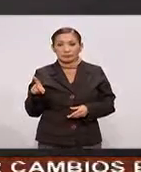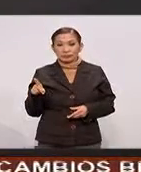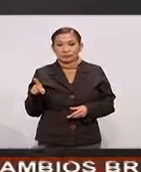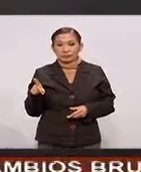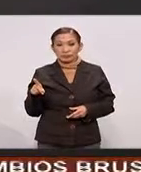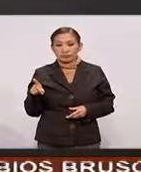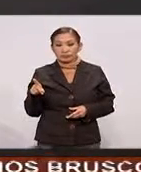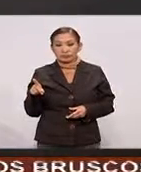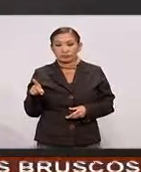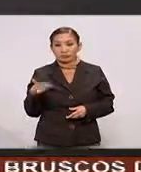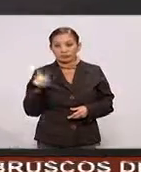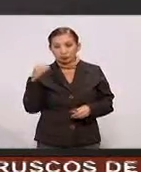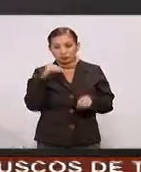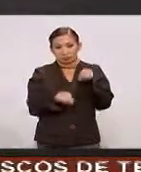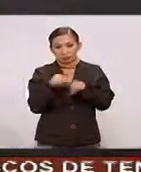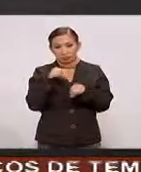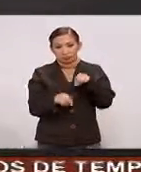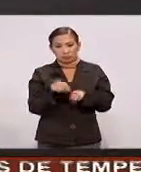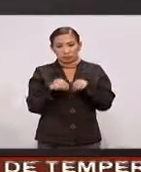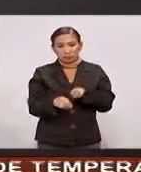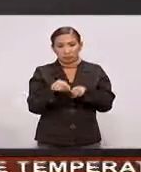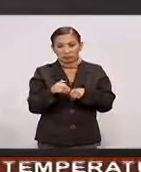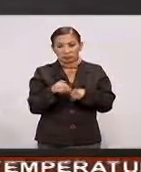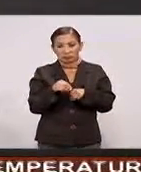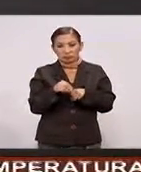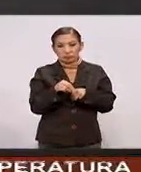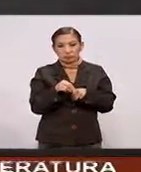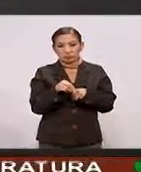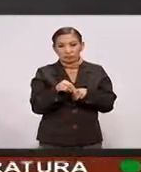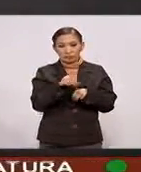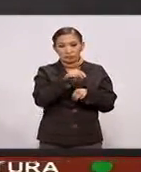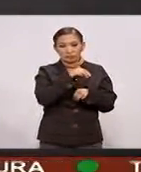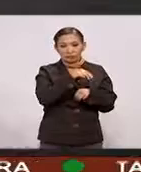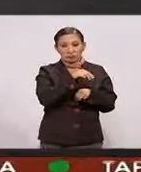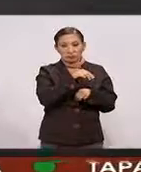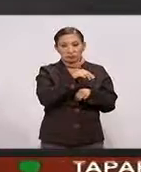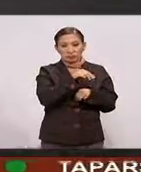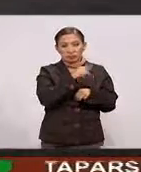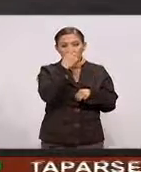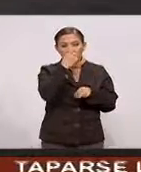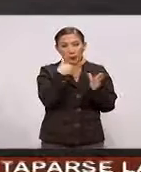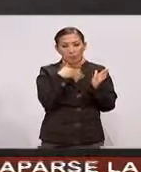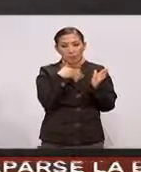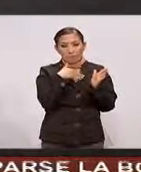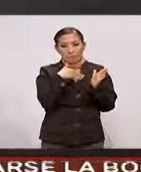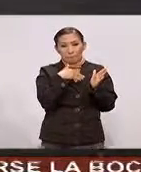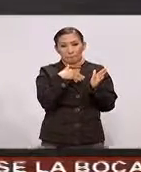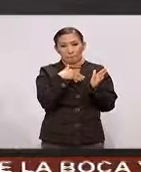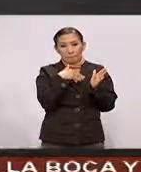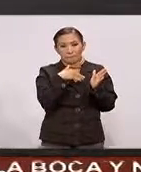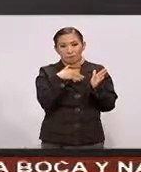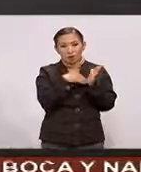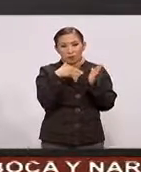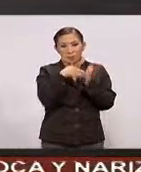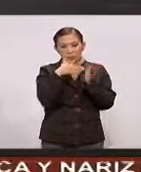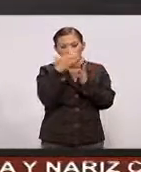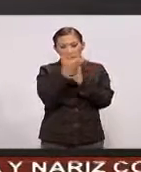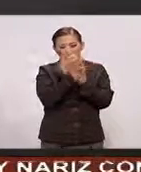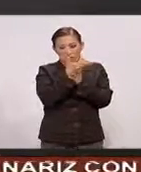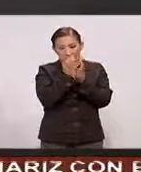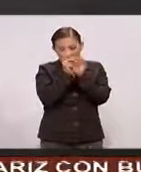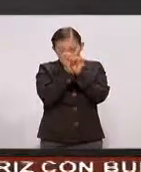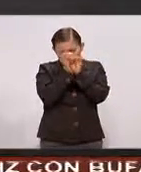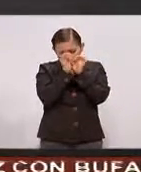Bueno La manipulación De materia A escala nano Que sería A un millón Bueno Un millón De partes De un